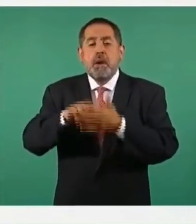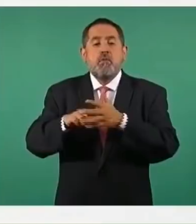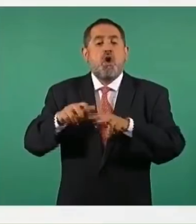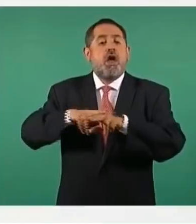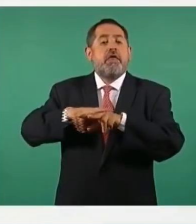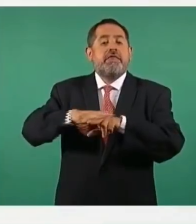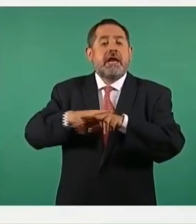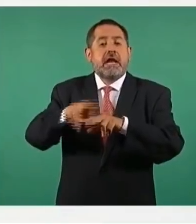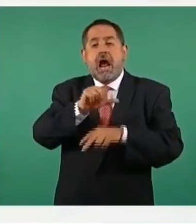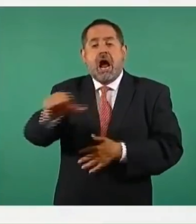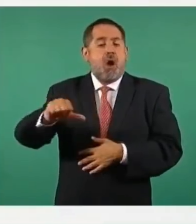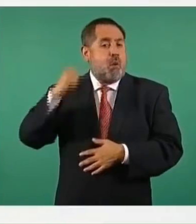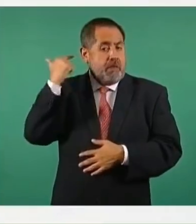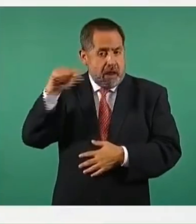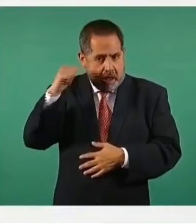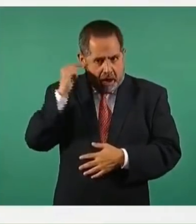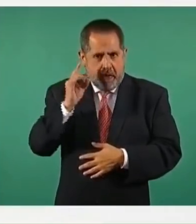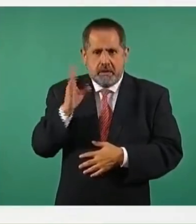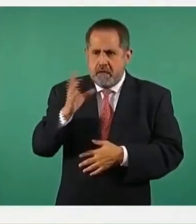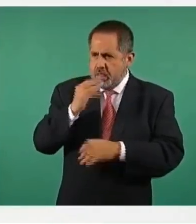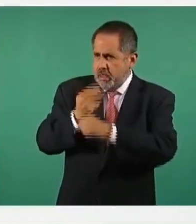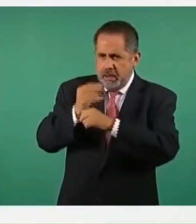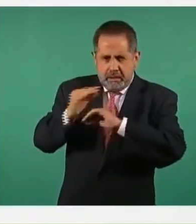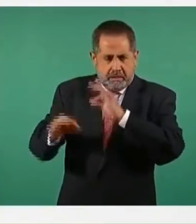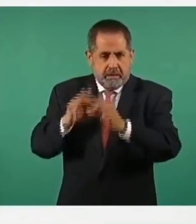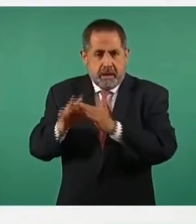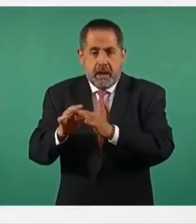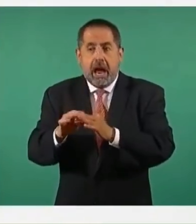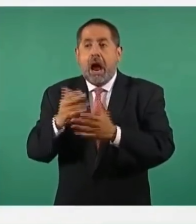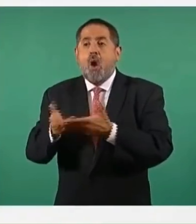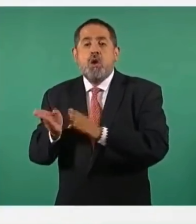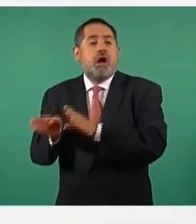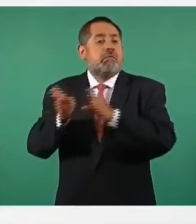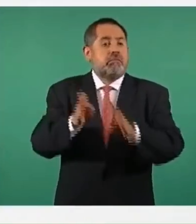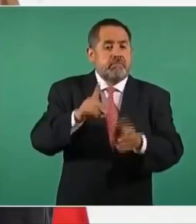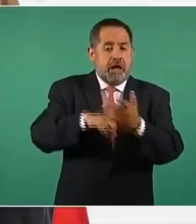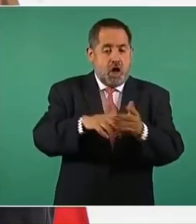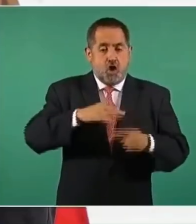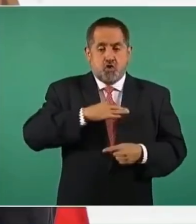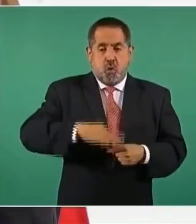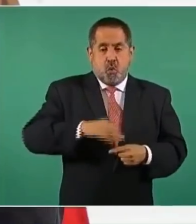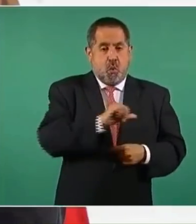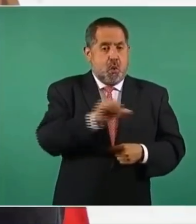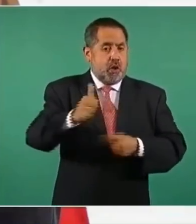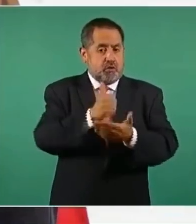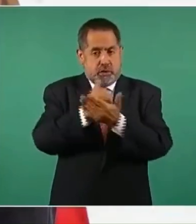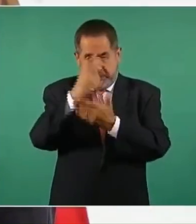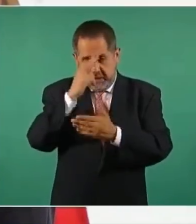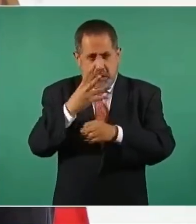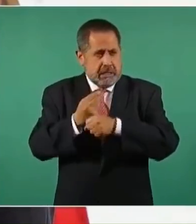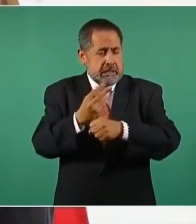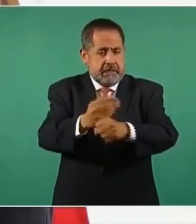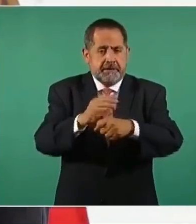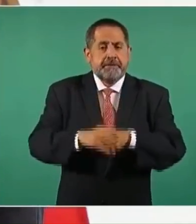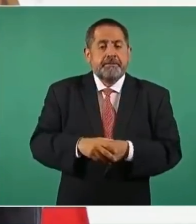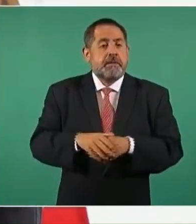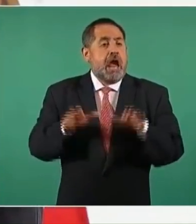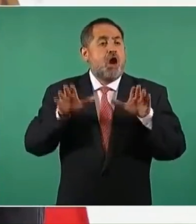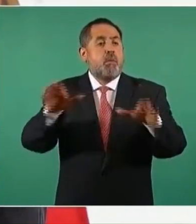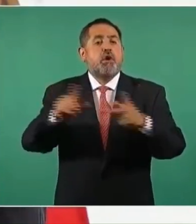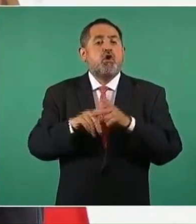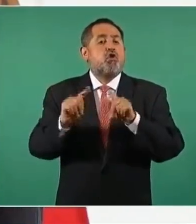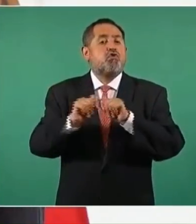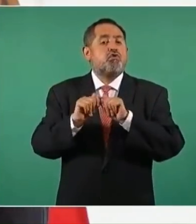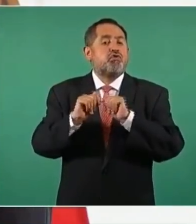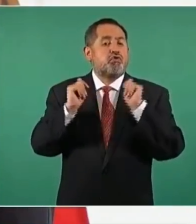suburbano de Guadalajara y continuamos con el de Toluca, la Ciudad de México. Rehabilitamos los aeropuertos de Estuxa,